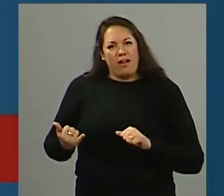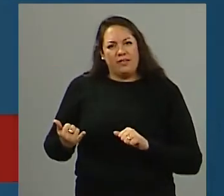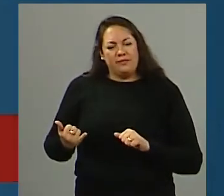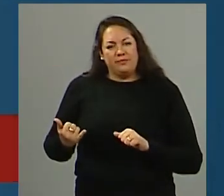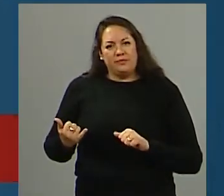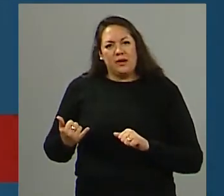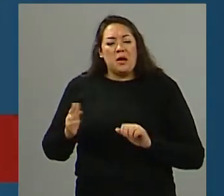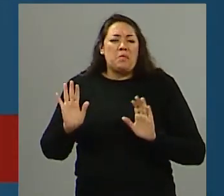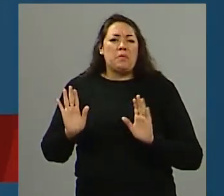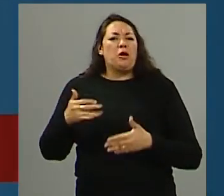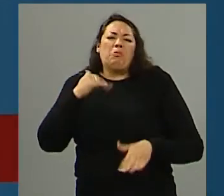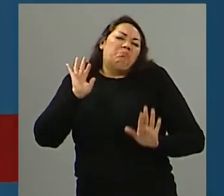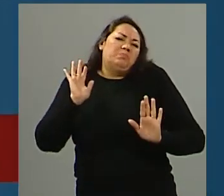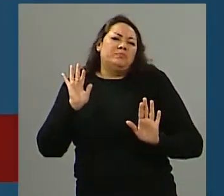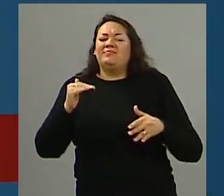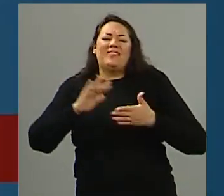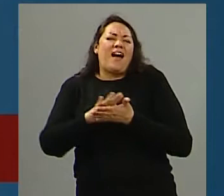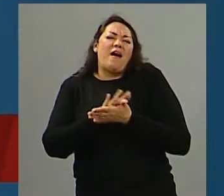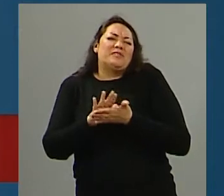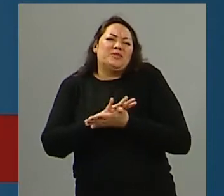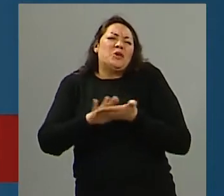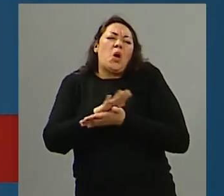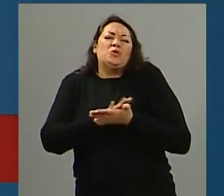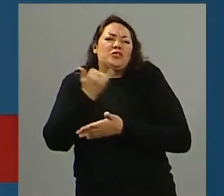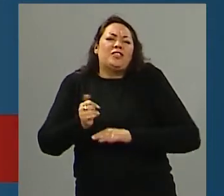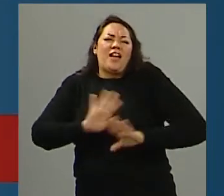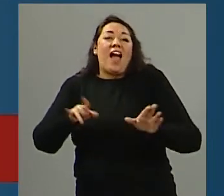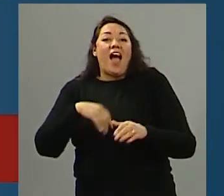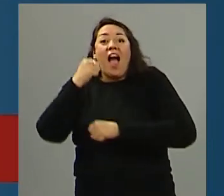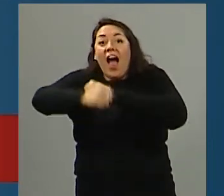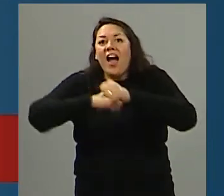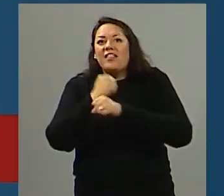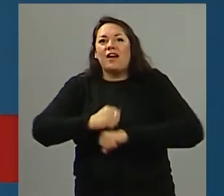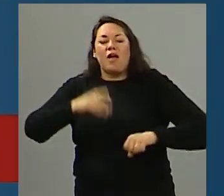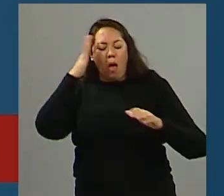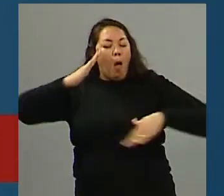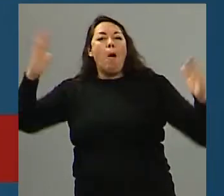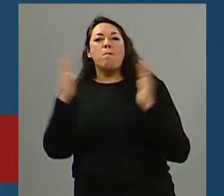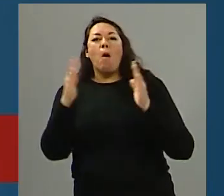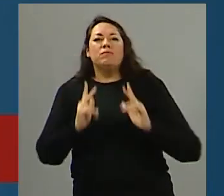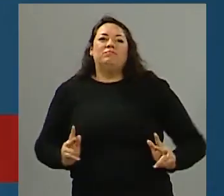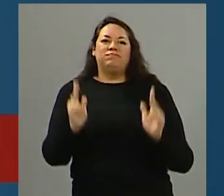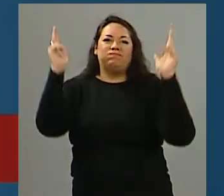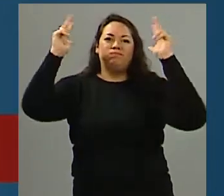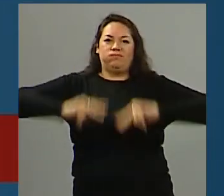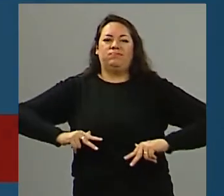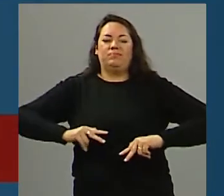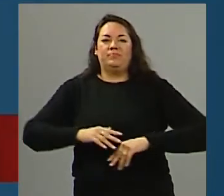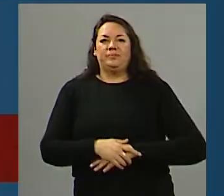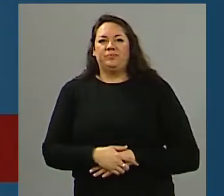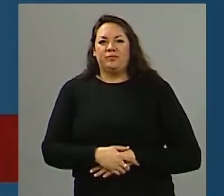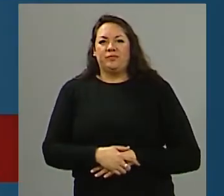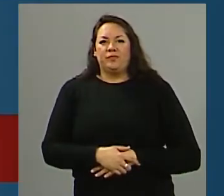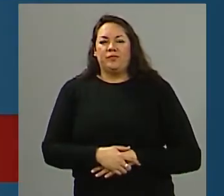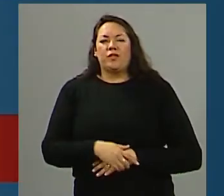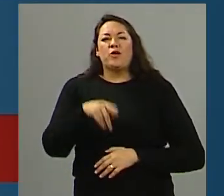sin embargo, bueno, parecía que después todo quedó en el olvido hasta que vino esto de vuelta, ¿no? Bueno, también me imagino yo, y vos que estás viviendo hoy en Estados Unidos,